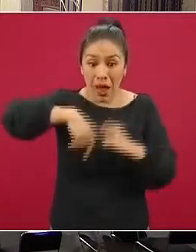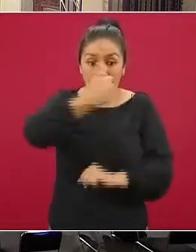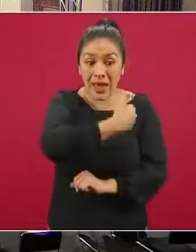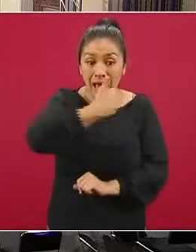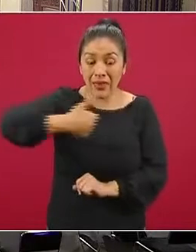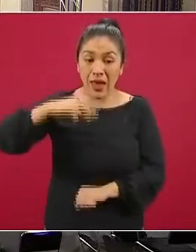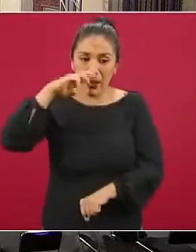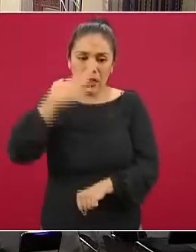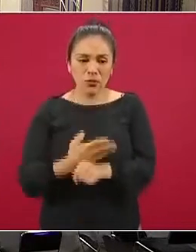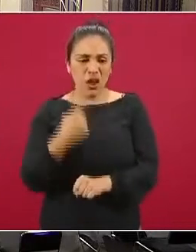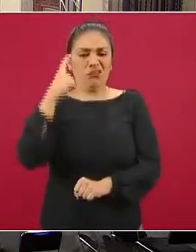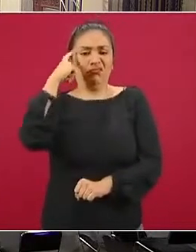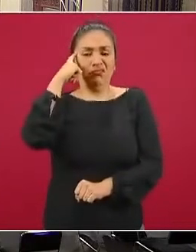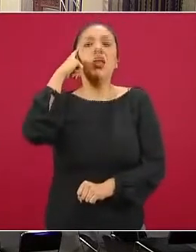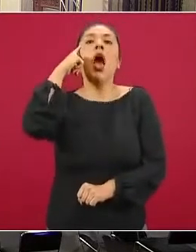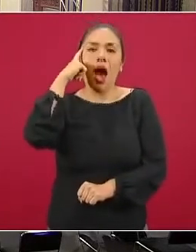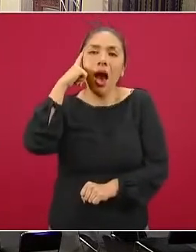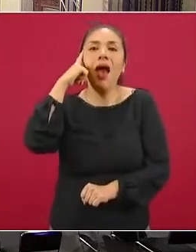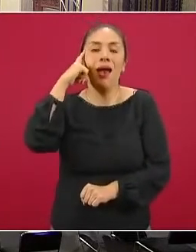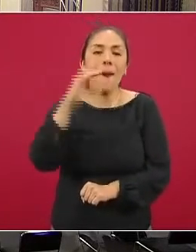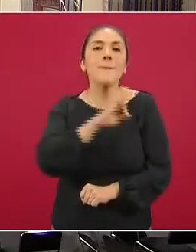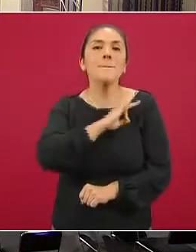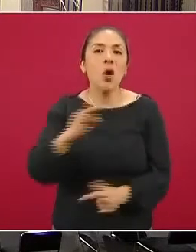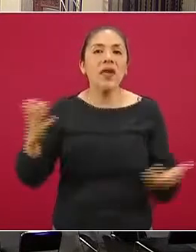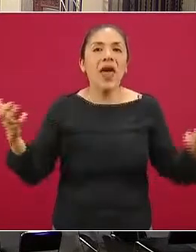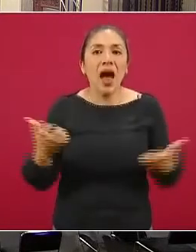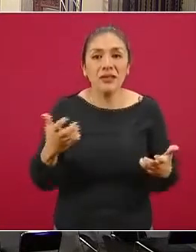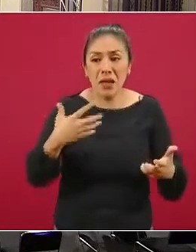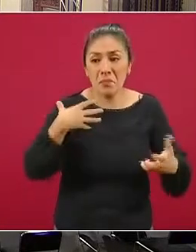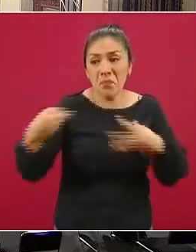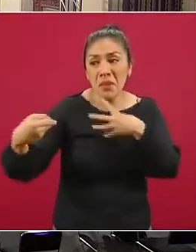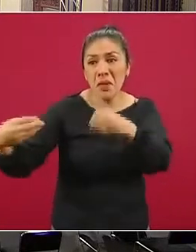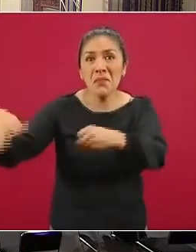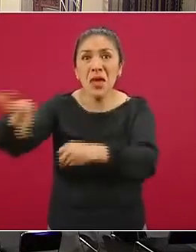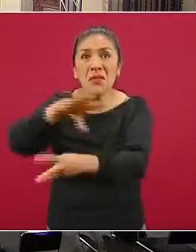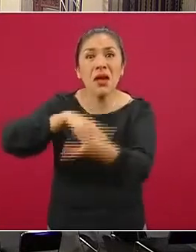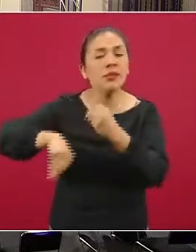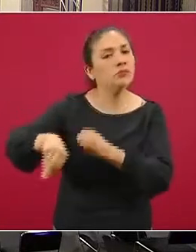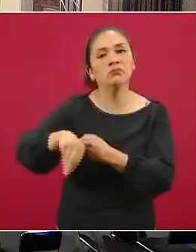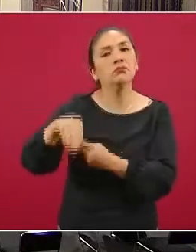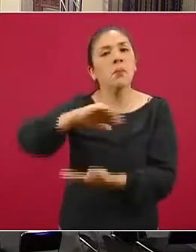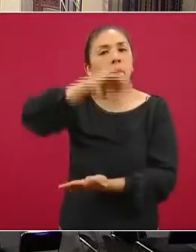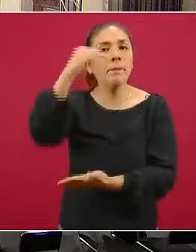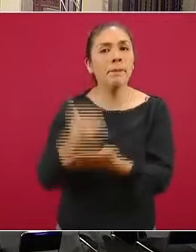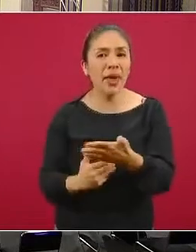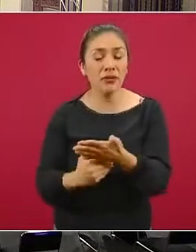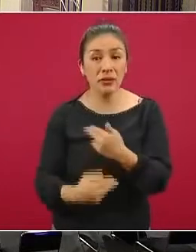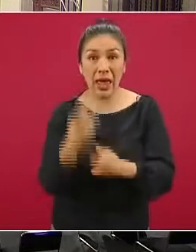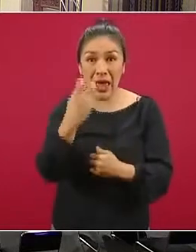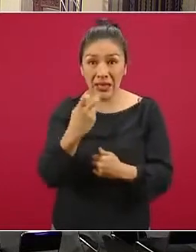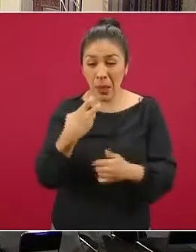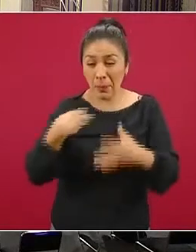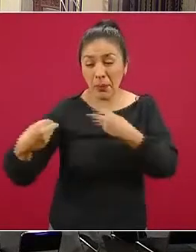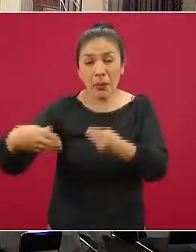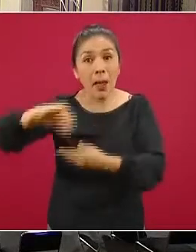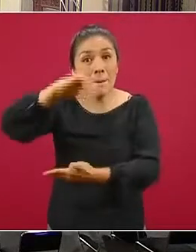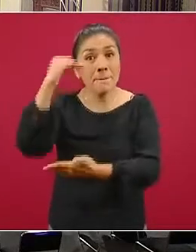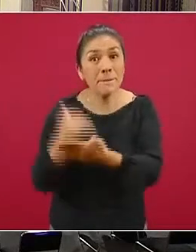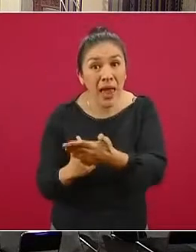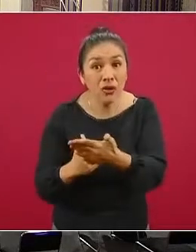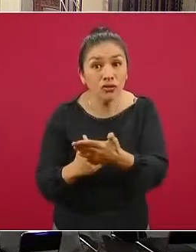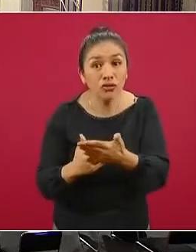contribuir de manera colectiva a que la transmisión disminuya. Y si la transmisión disminuye en un área